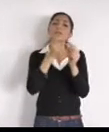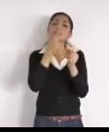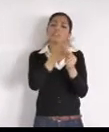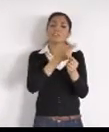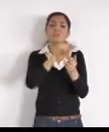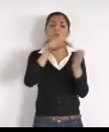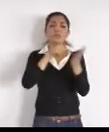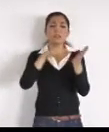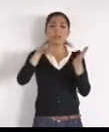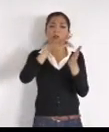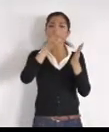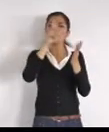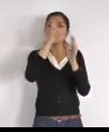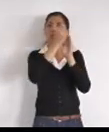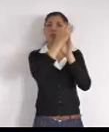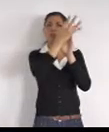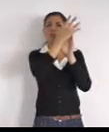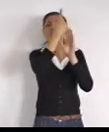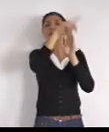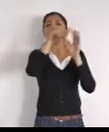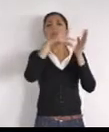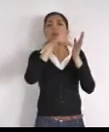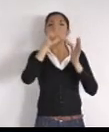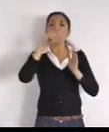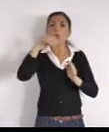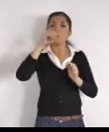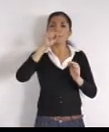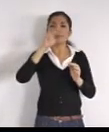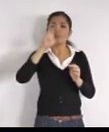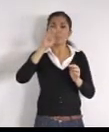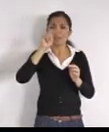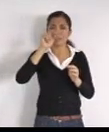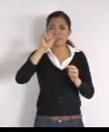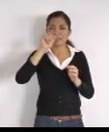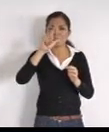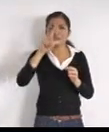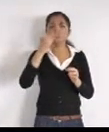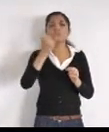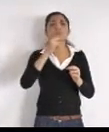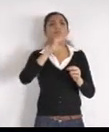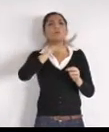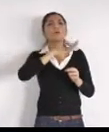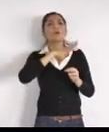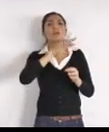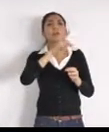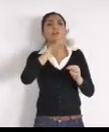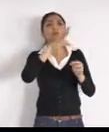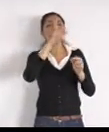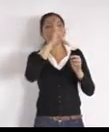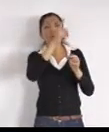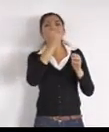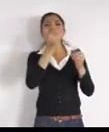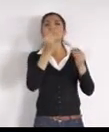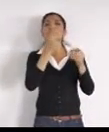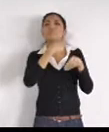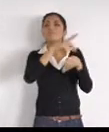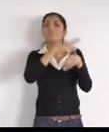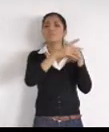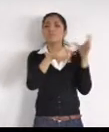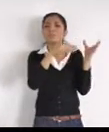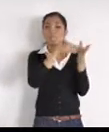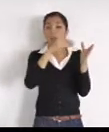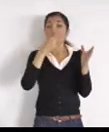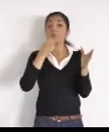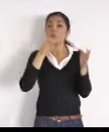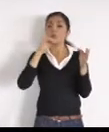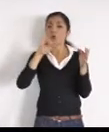Escondida, no tiene alumbrado, es una boca de lobo, el señor Jorge, quedó de poner las lámparas, anti vandalismo, desde el año pasado, que vino usted, a Lomas